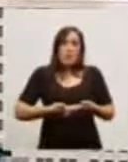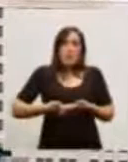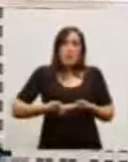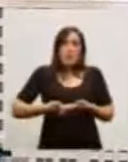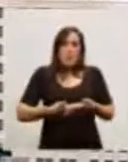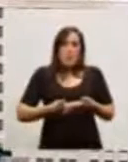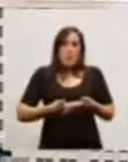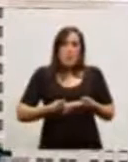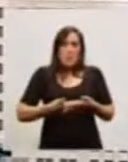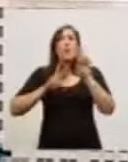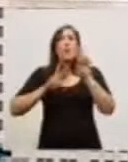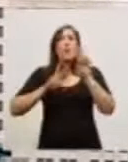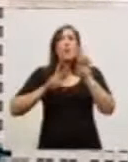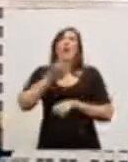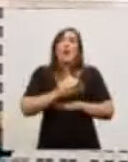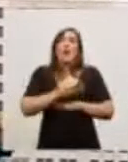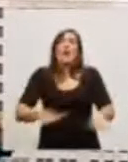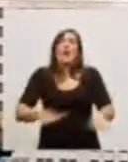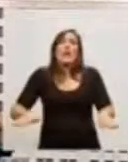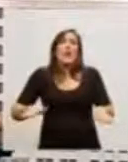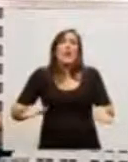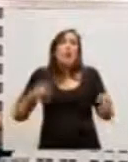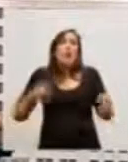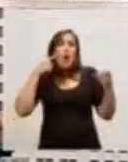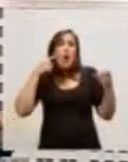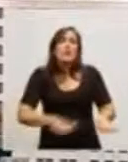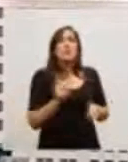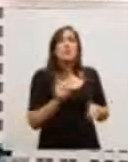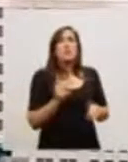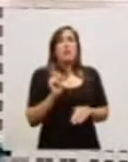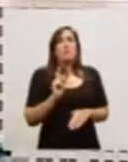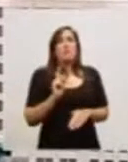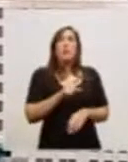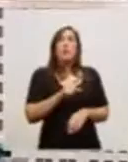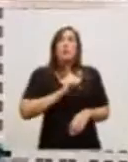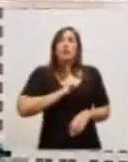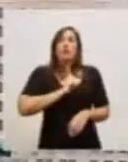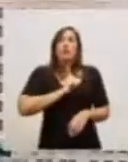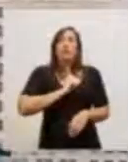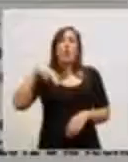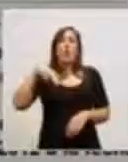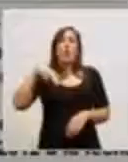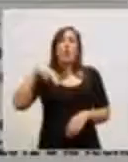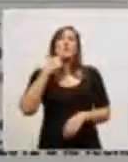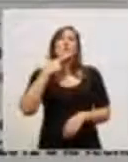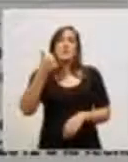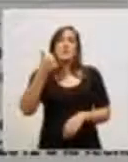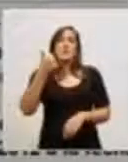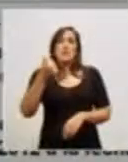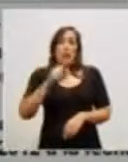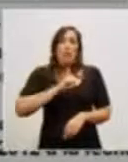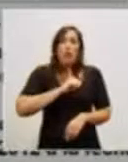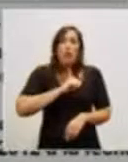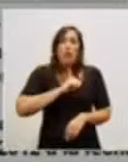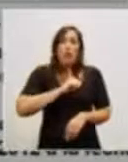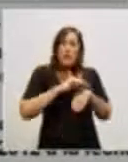disminuir precisamente la mortalidad infantil por tos convulsa en niños menores de un año y en dos años con esta vacuna evitamos